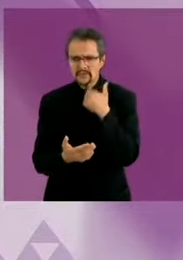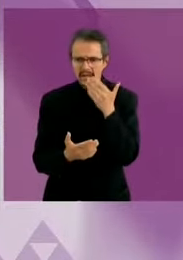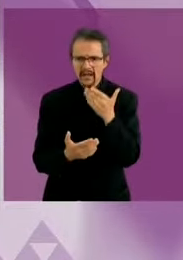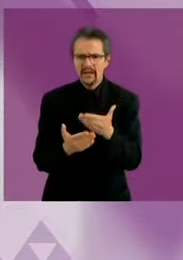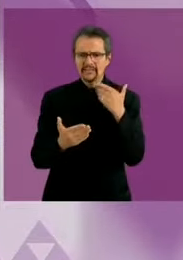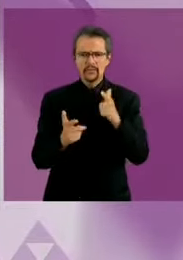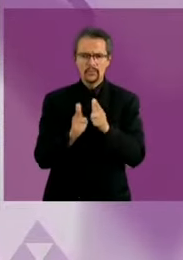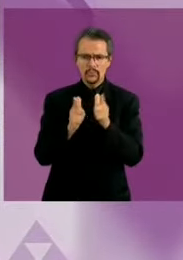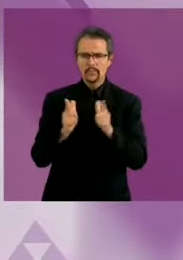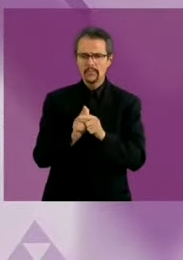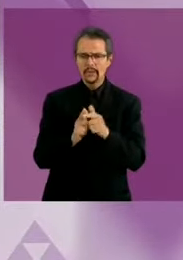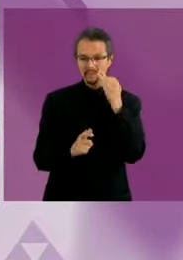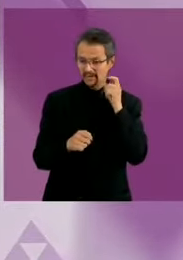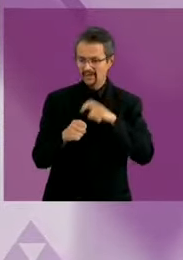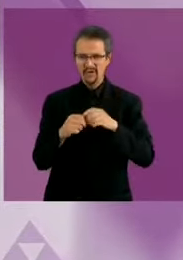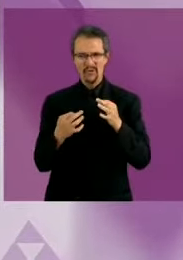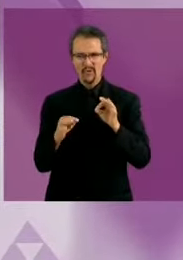concurso.